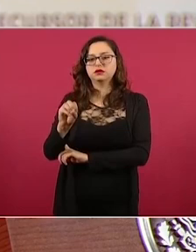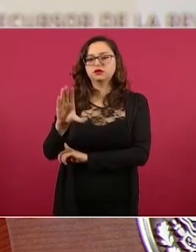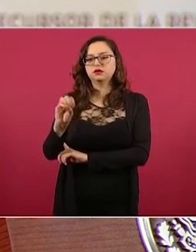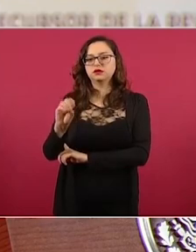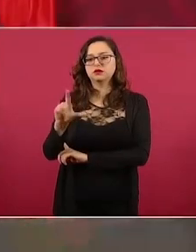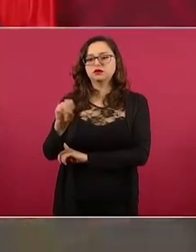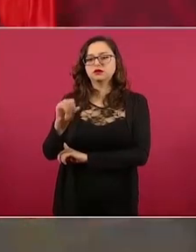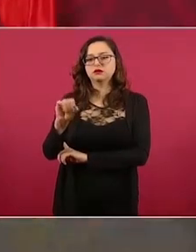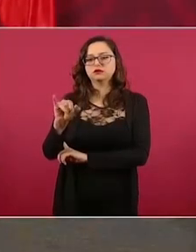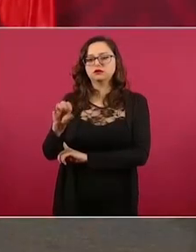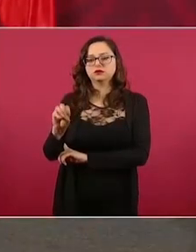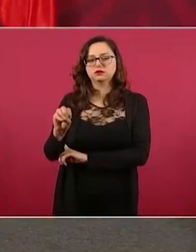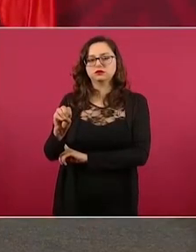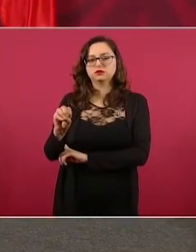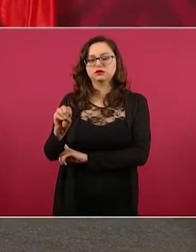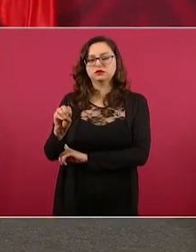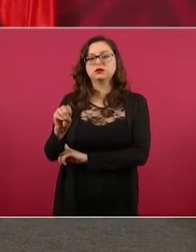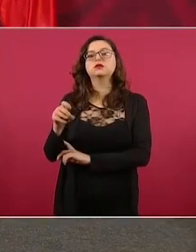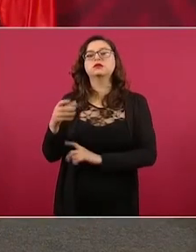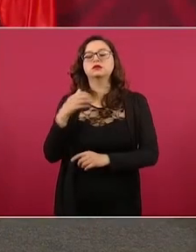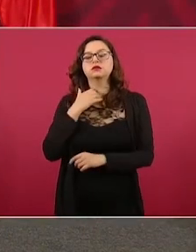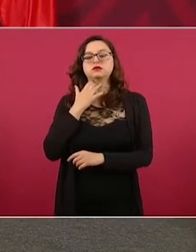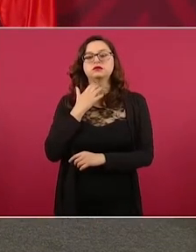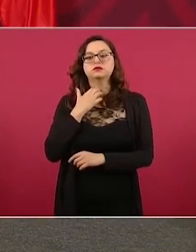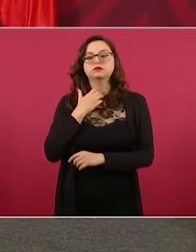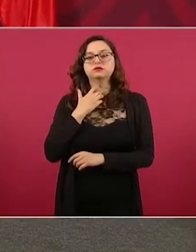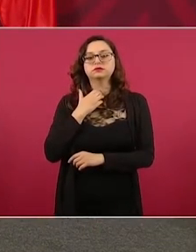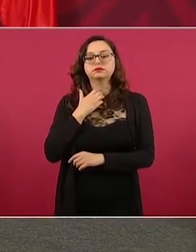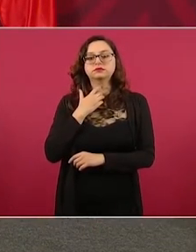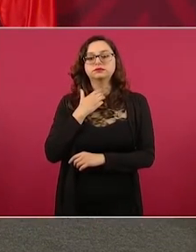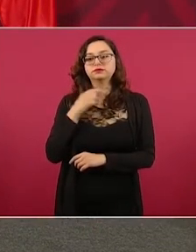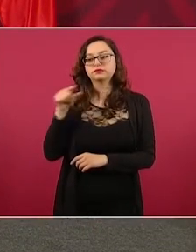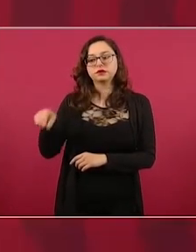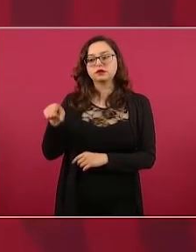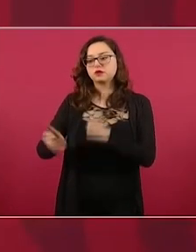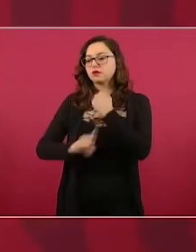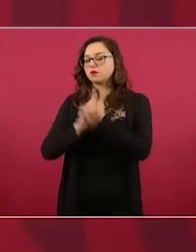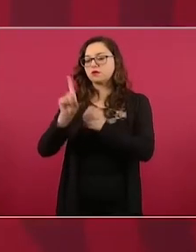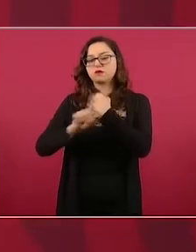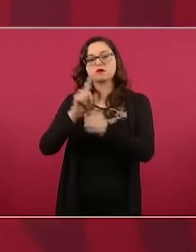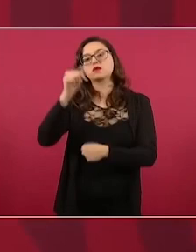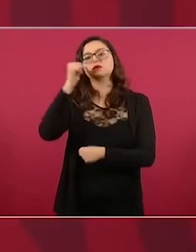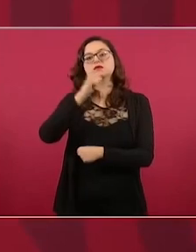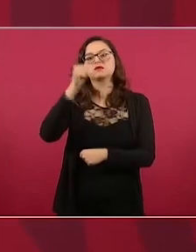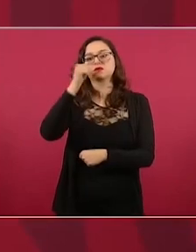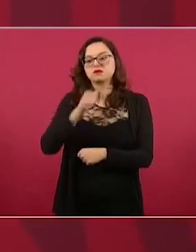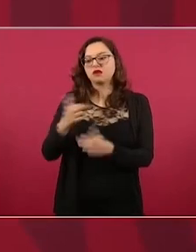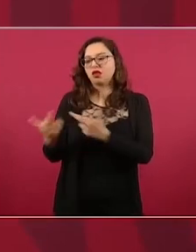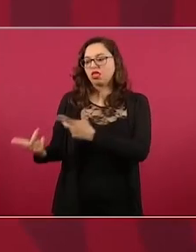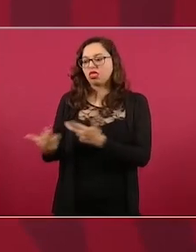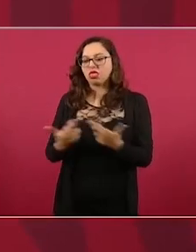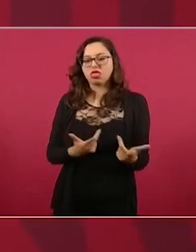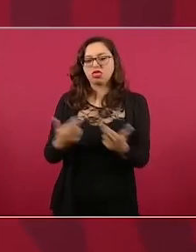que siempre ha sido un problema ahí por los baches